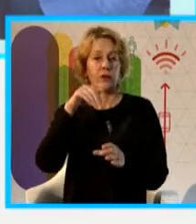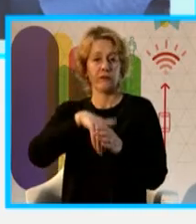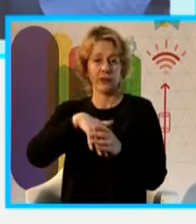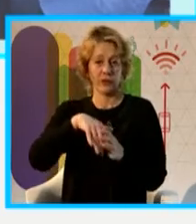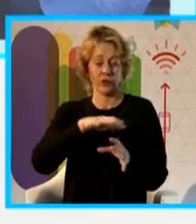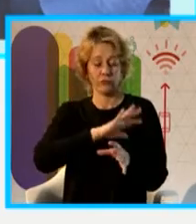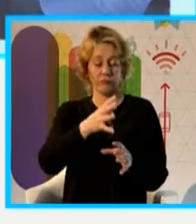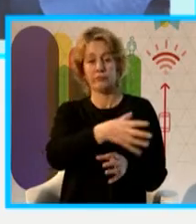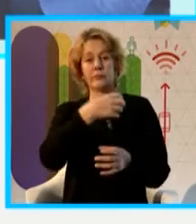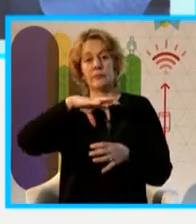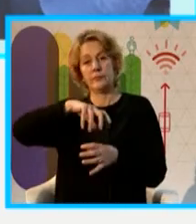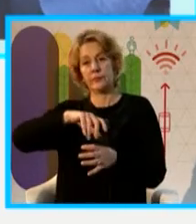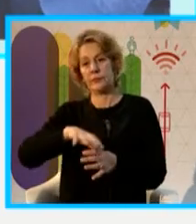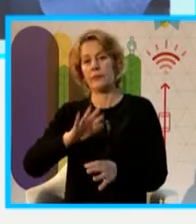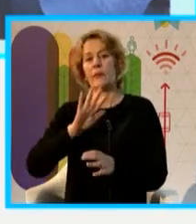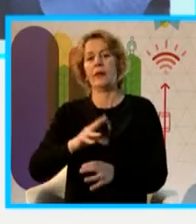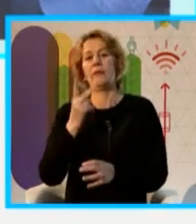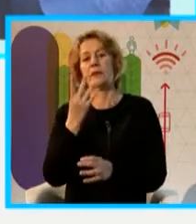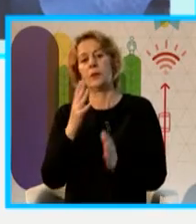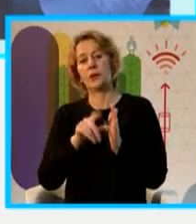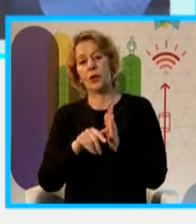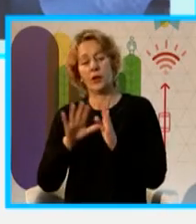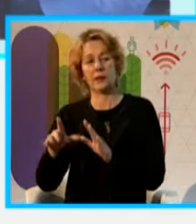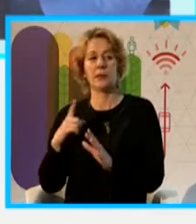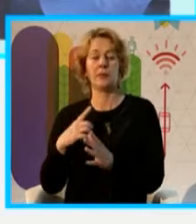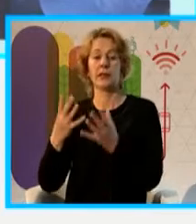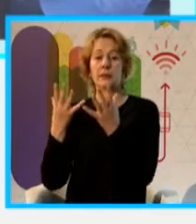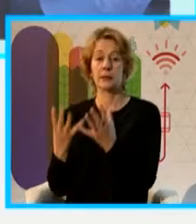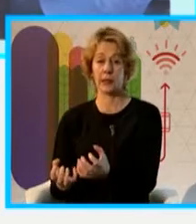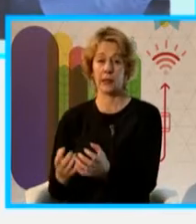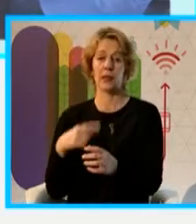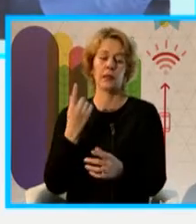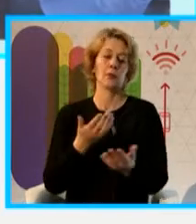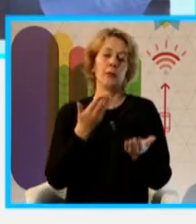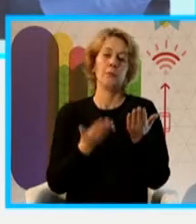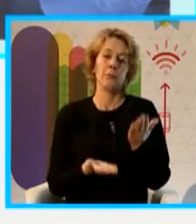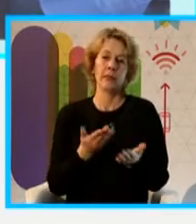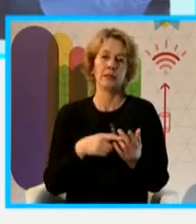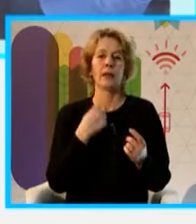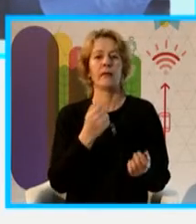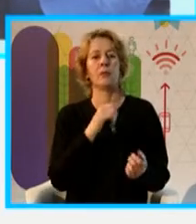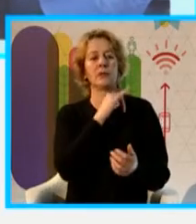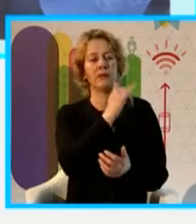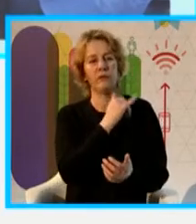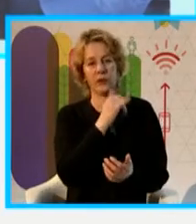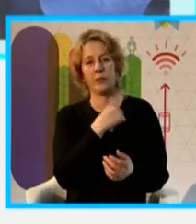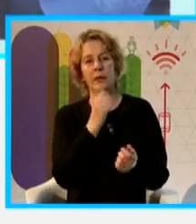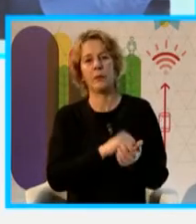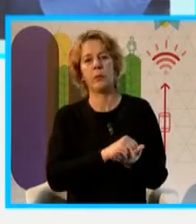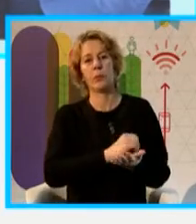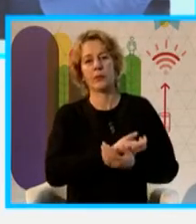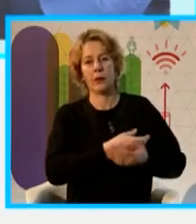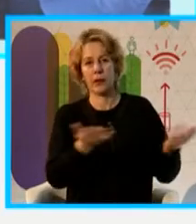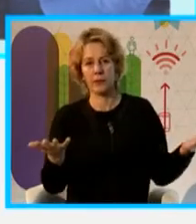24 horas de estabilización para quitarle la humedad, luego se pesa, luego se hace el informe y luego se publica. Y eso lo hacíamos